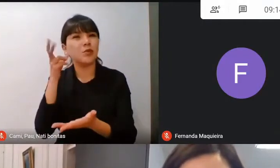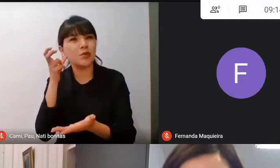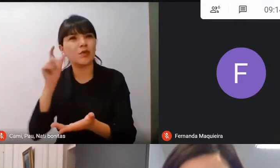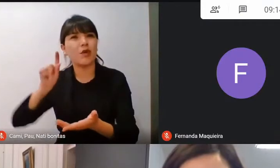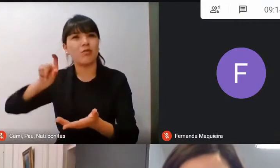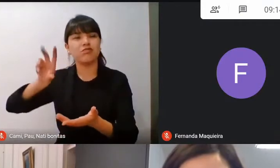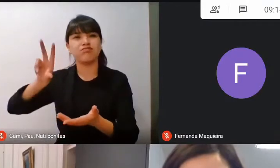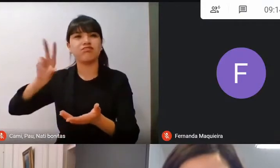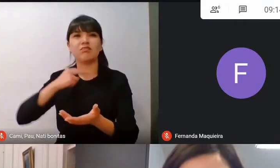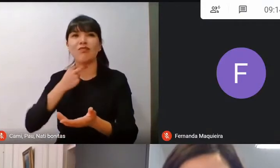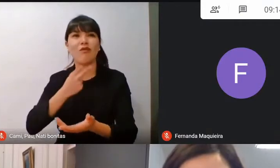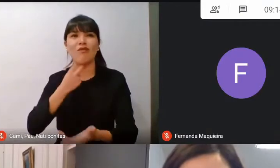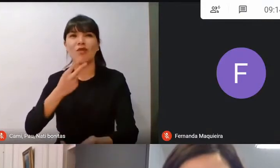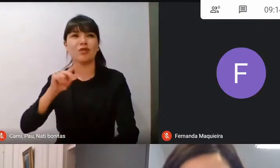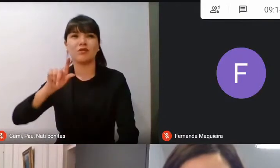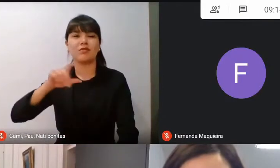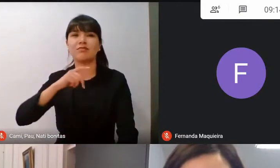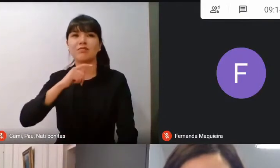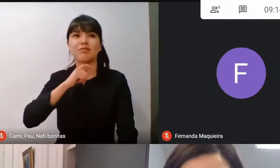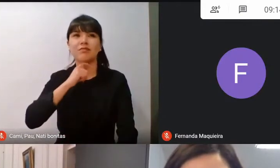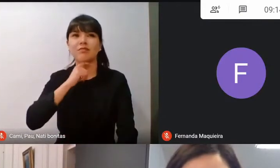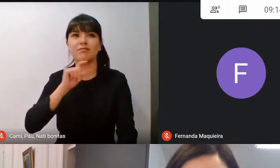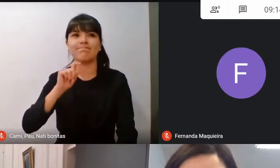micrófono, se nos acopla.